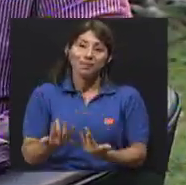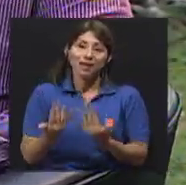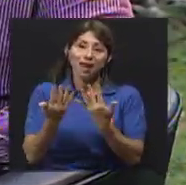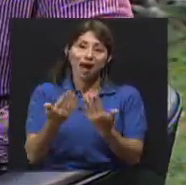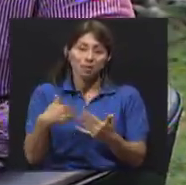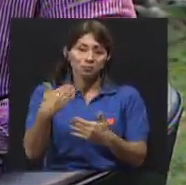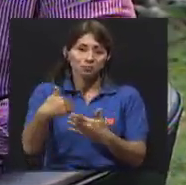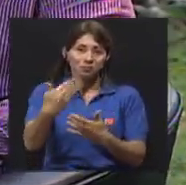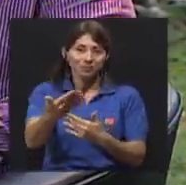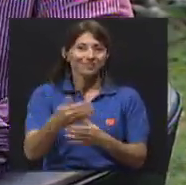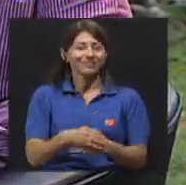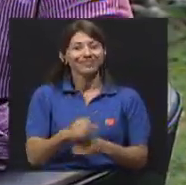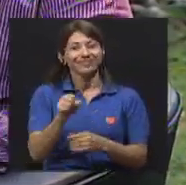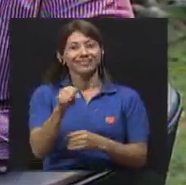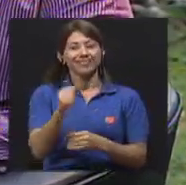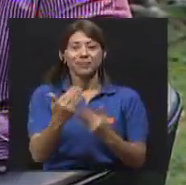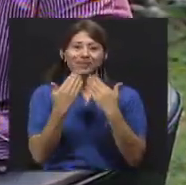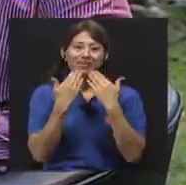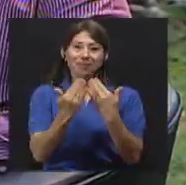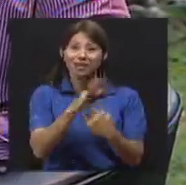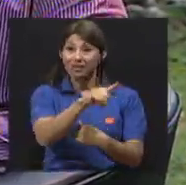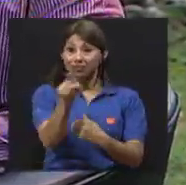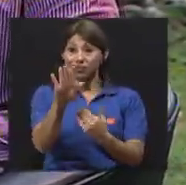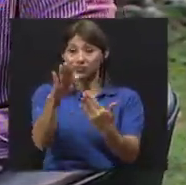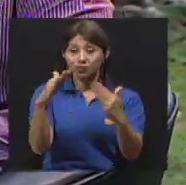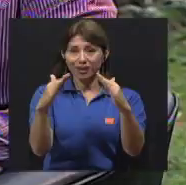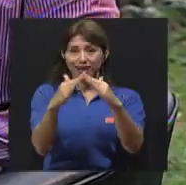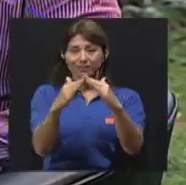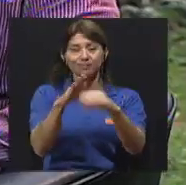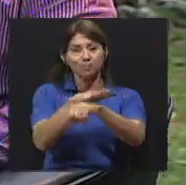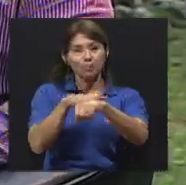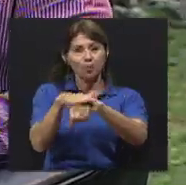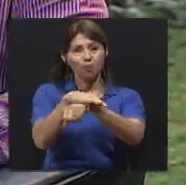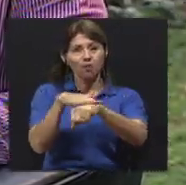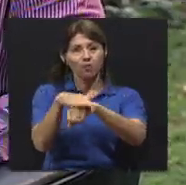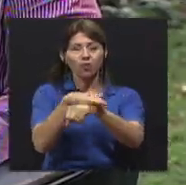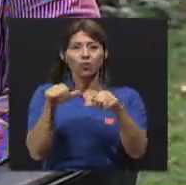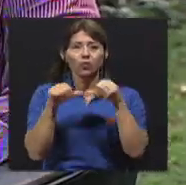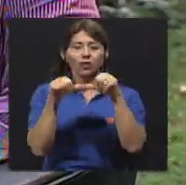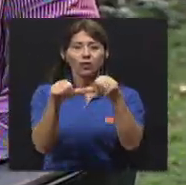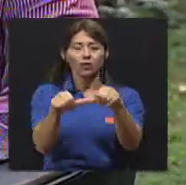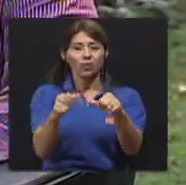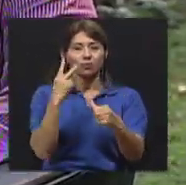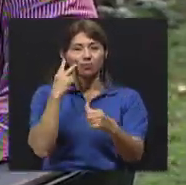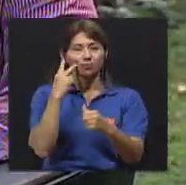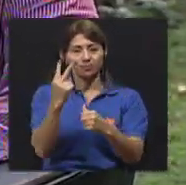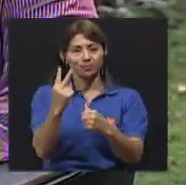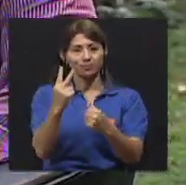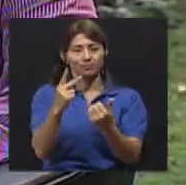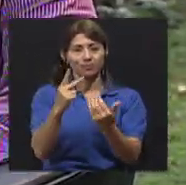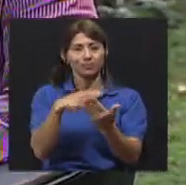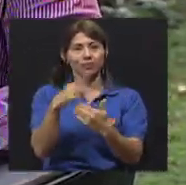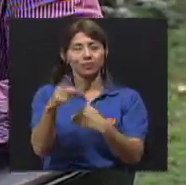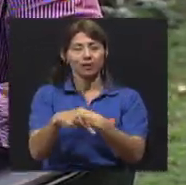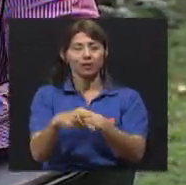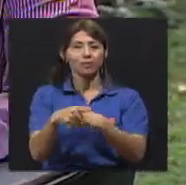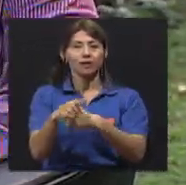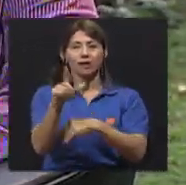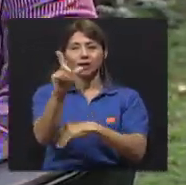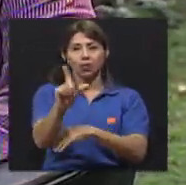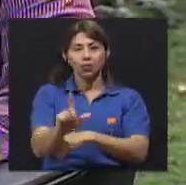la última vez. Muchísimas gracias en sus hogares. Y por favor, continúen sintonizándonos.